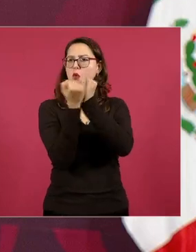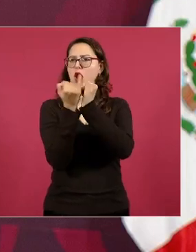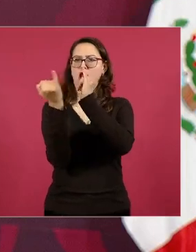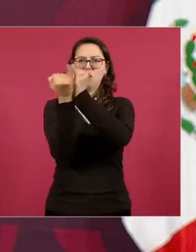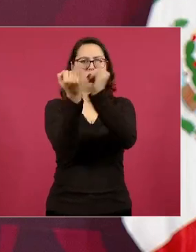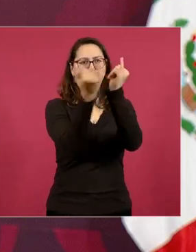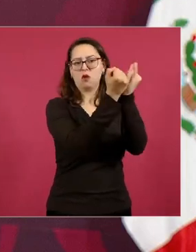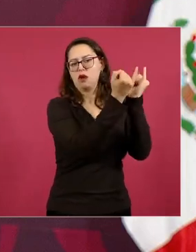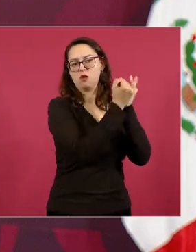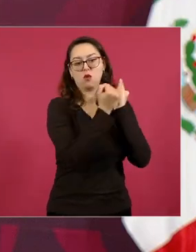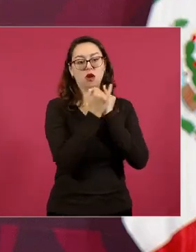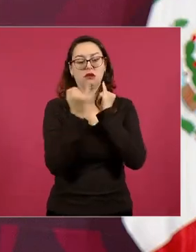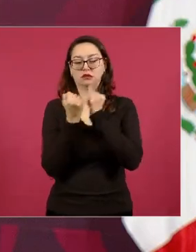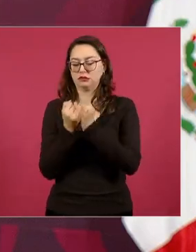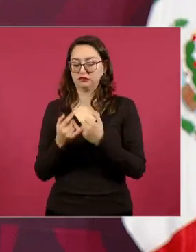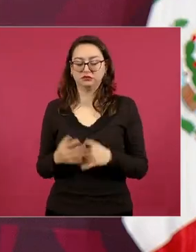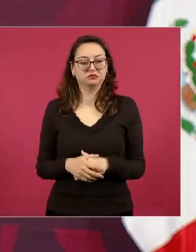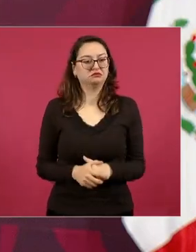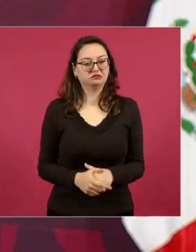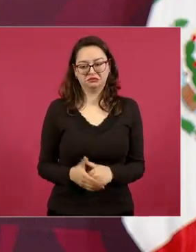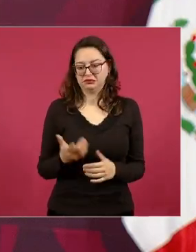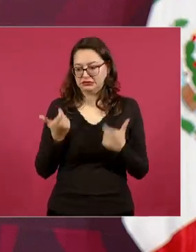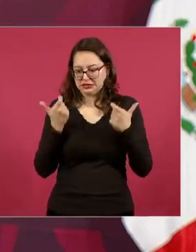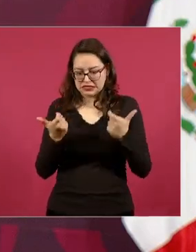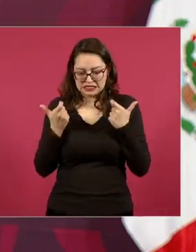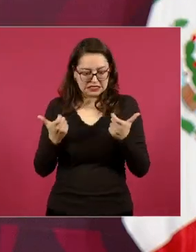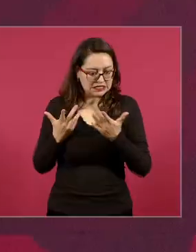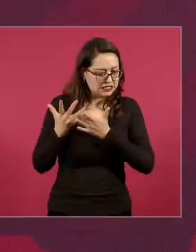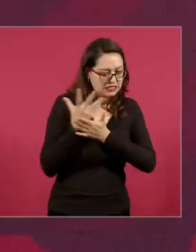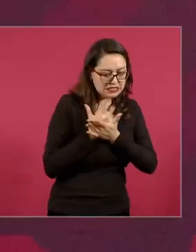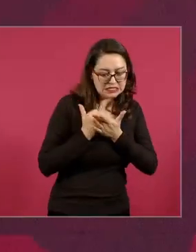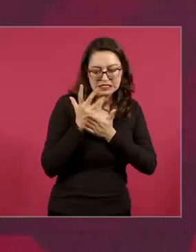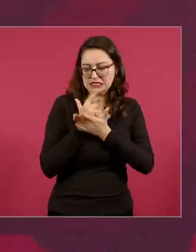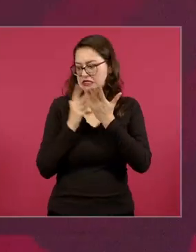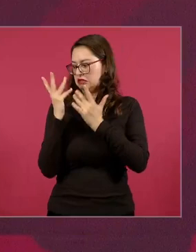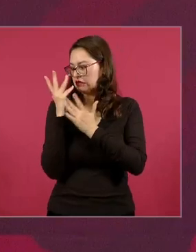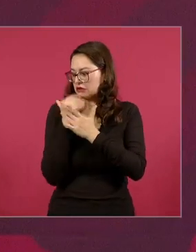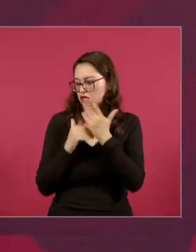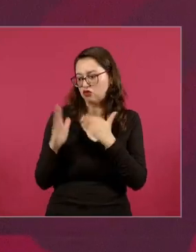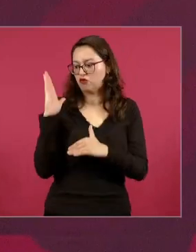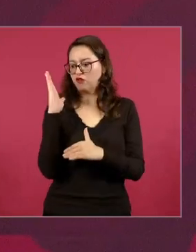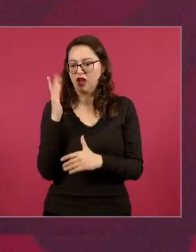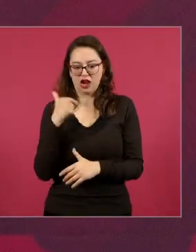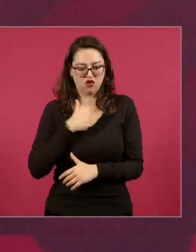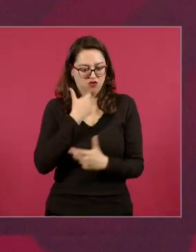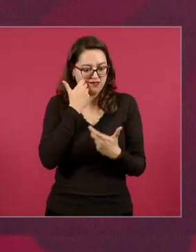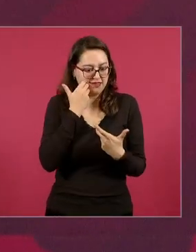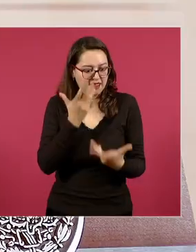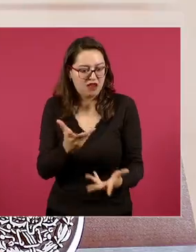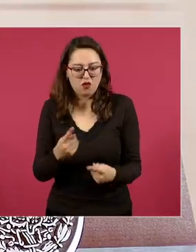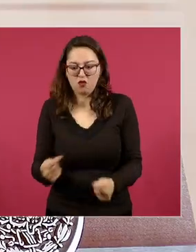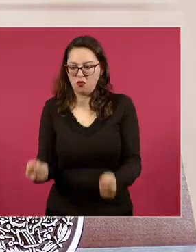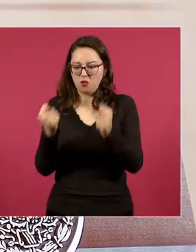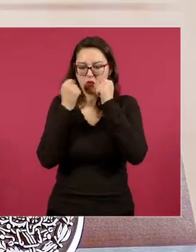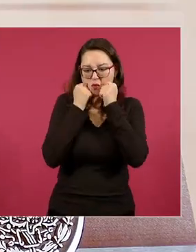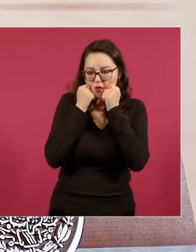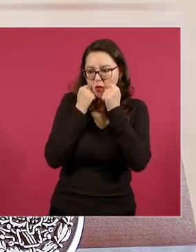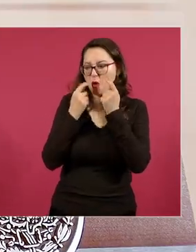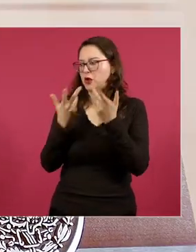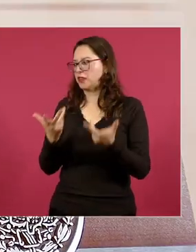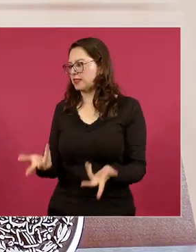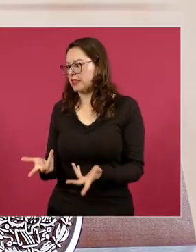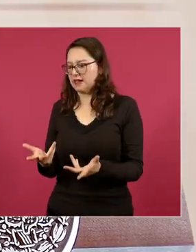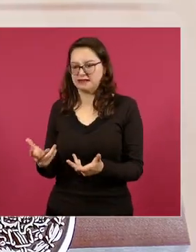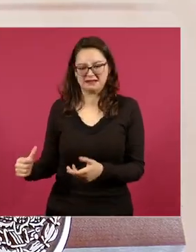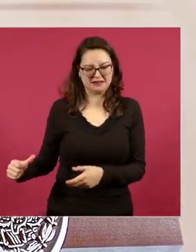es triunfar a toda costa sin escrúpulos morales de ninguna índole pero finge